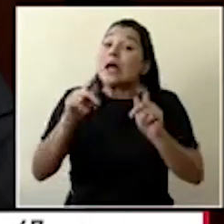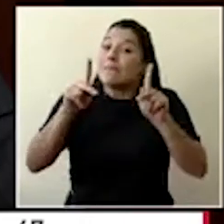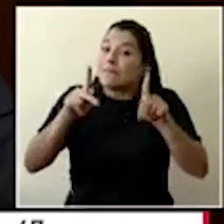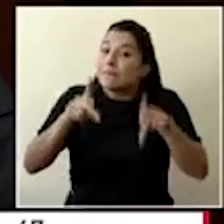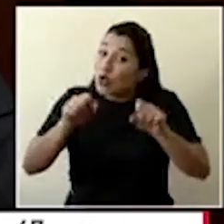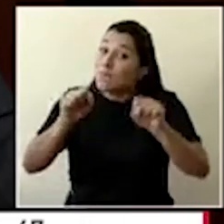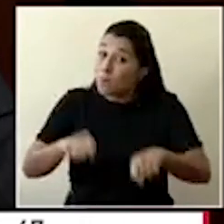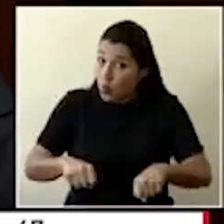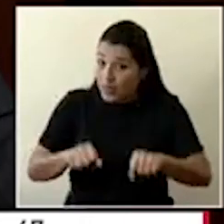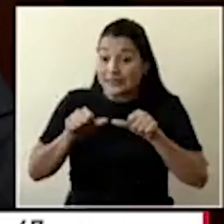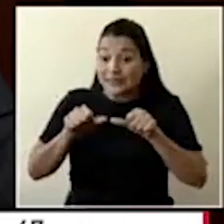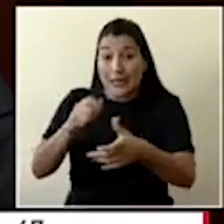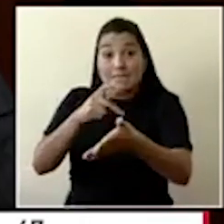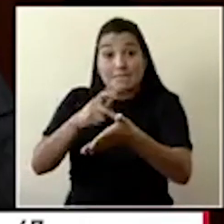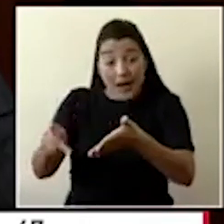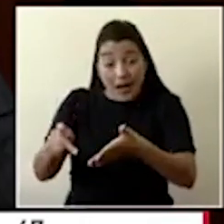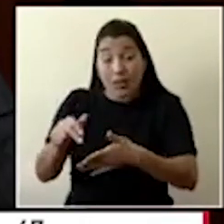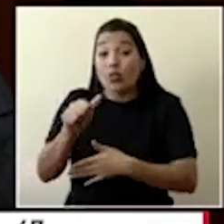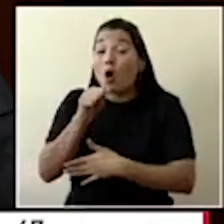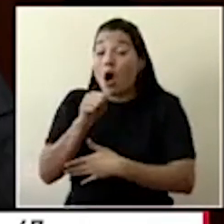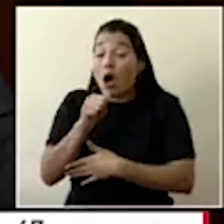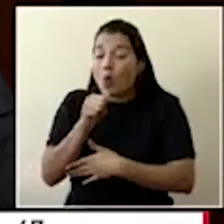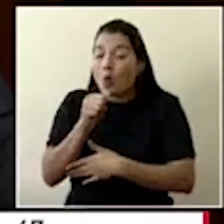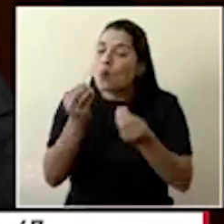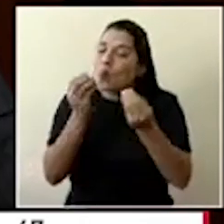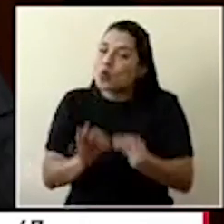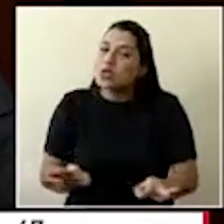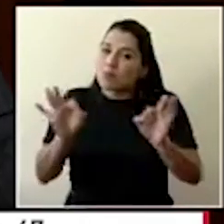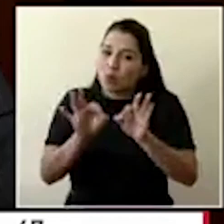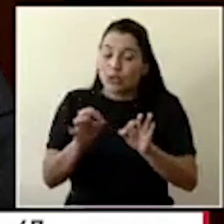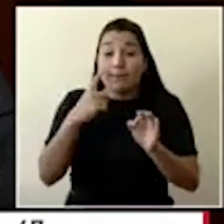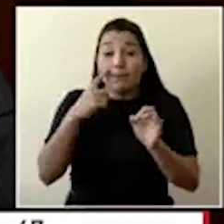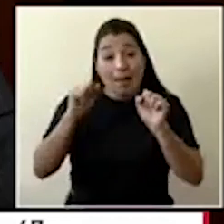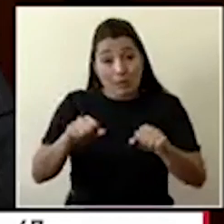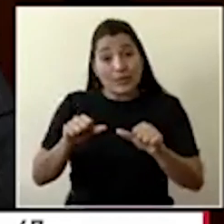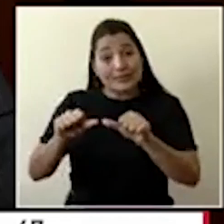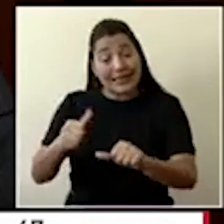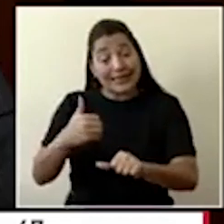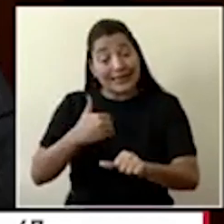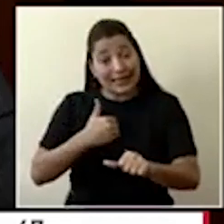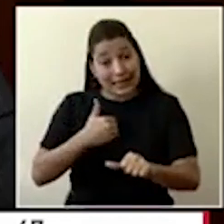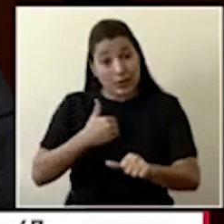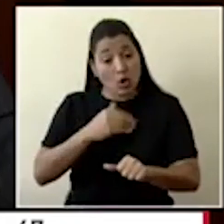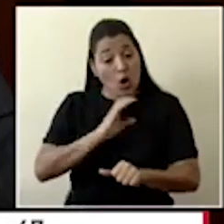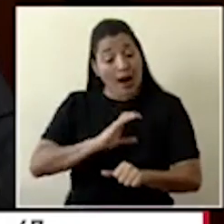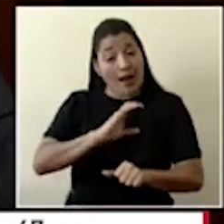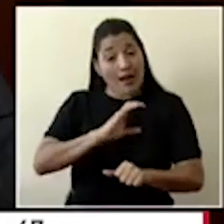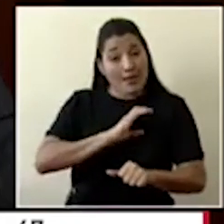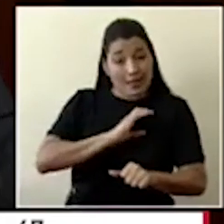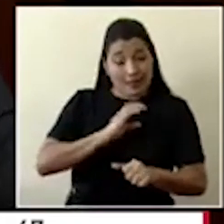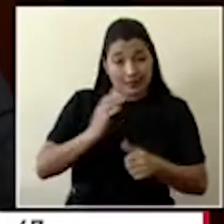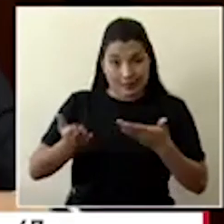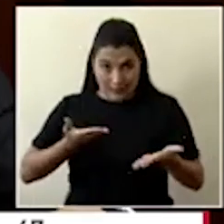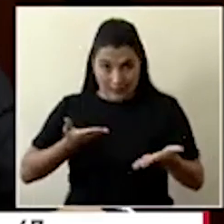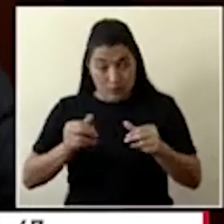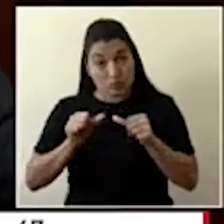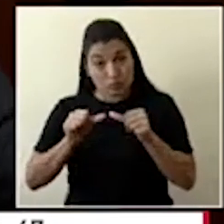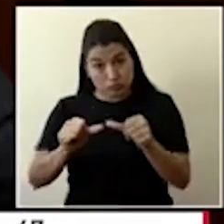ese pago, es importante para la continuidad del servicio con la calidad que todos y todas merecen.